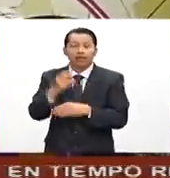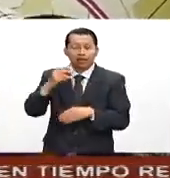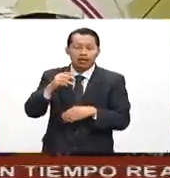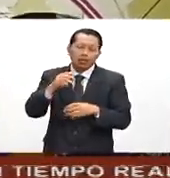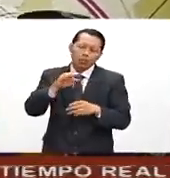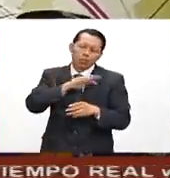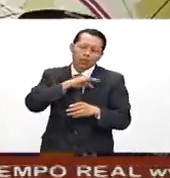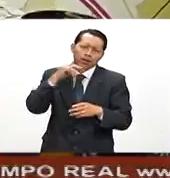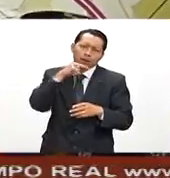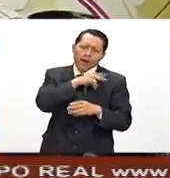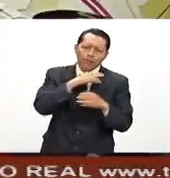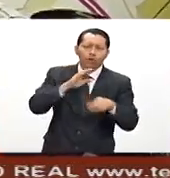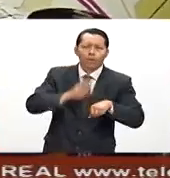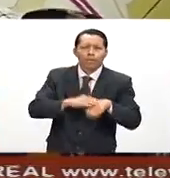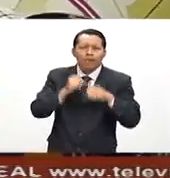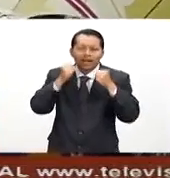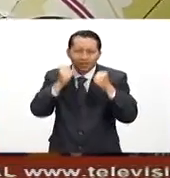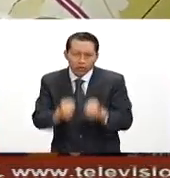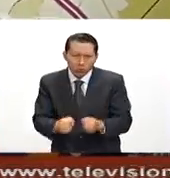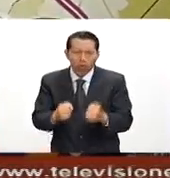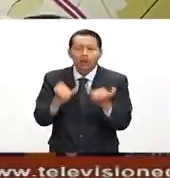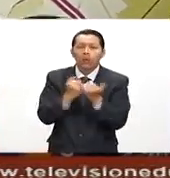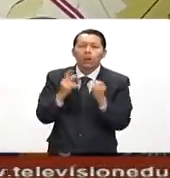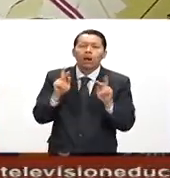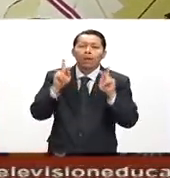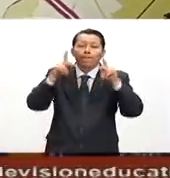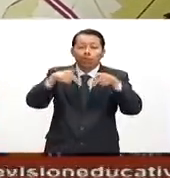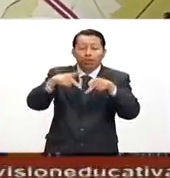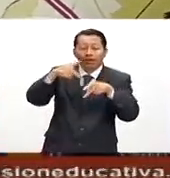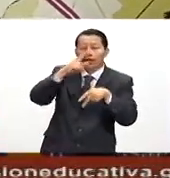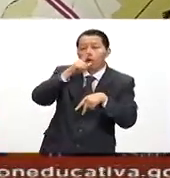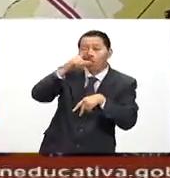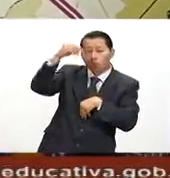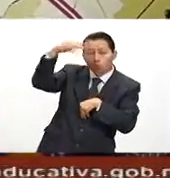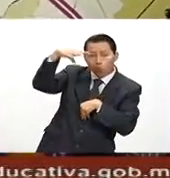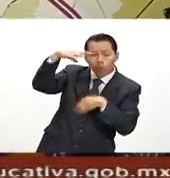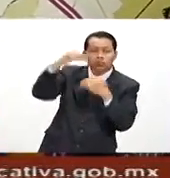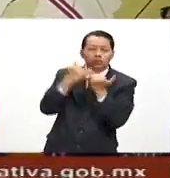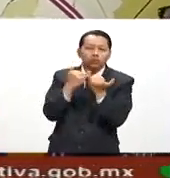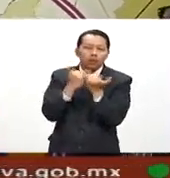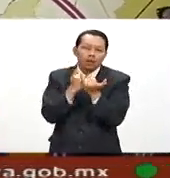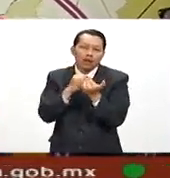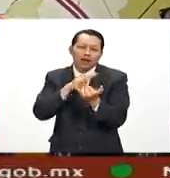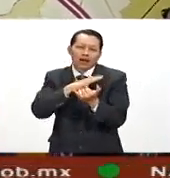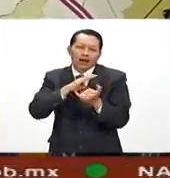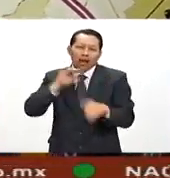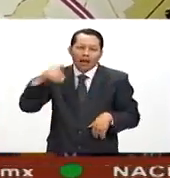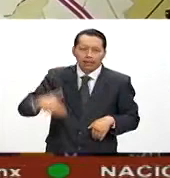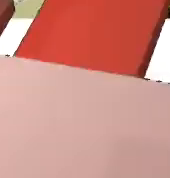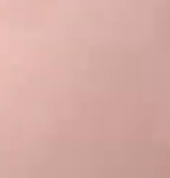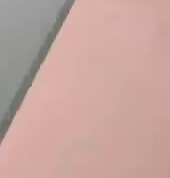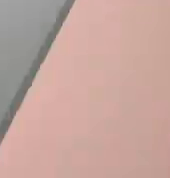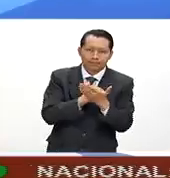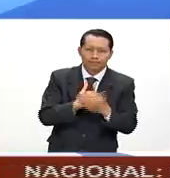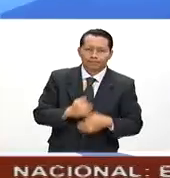tener mayor seguridad, poder tener iluminación en sus puentes, poder tener menos accidentes viales, muchísimo menos.